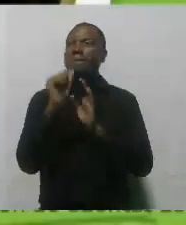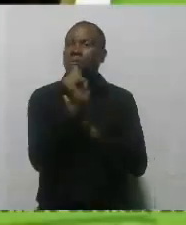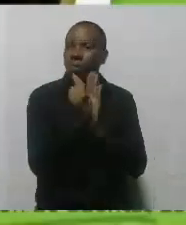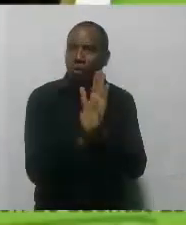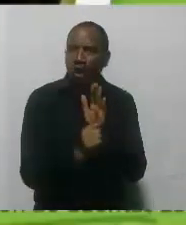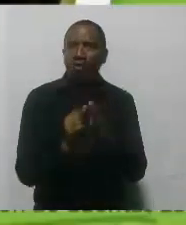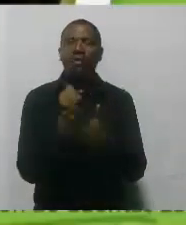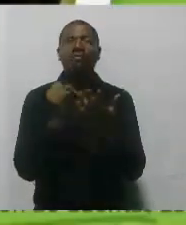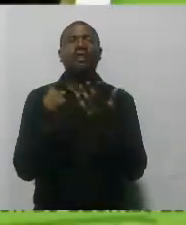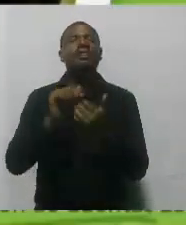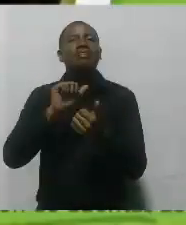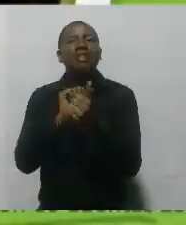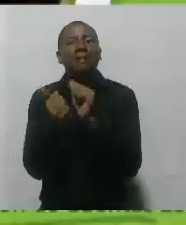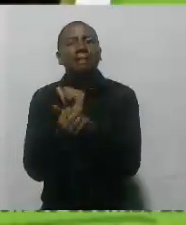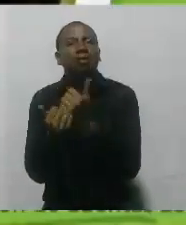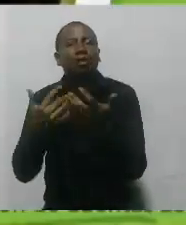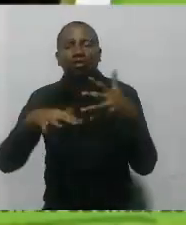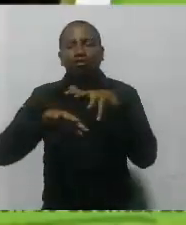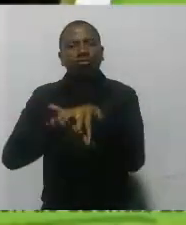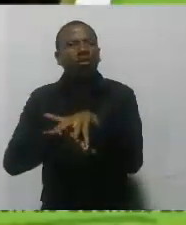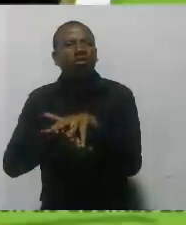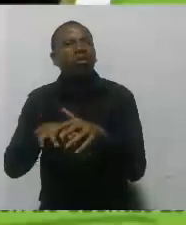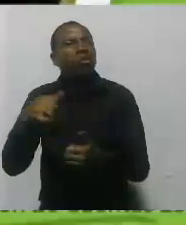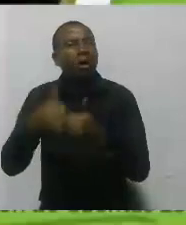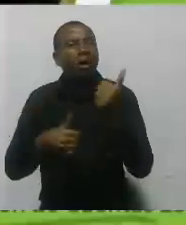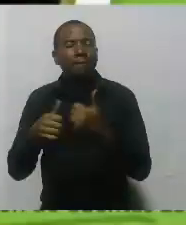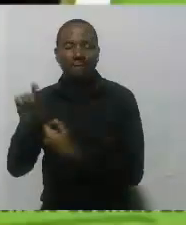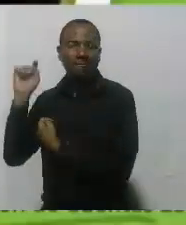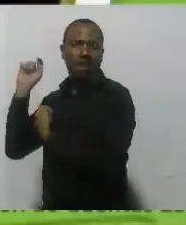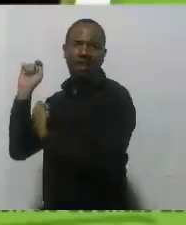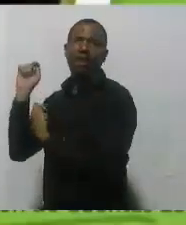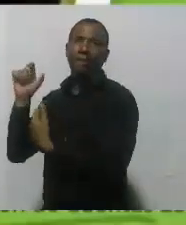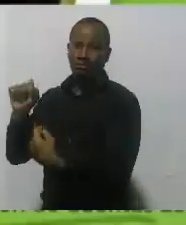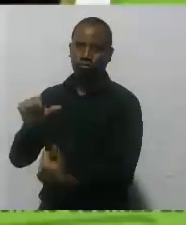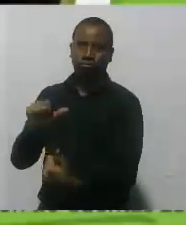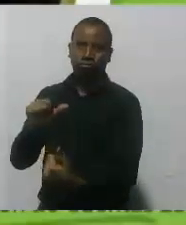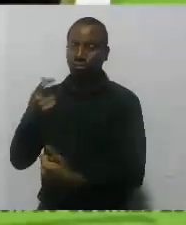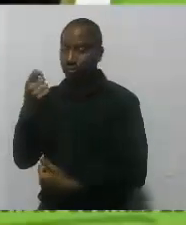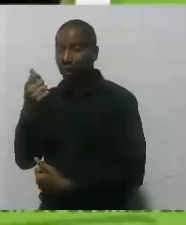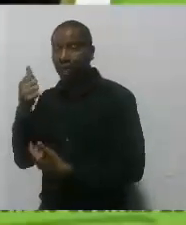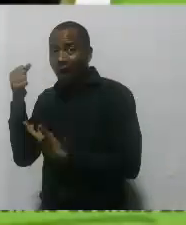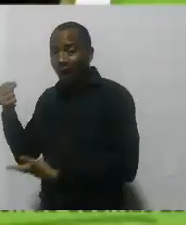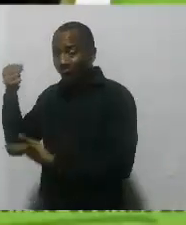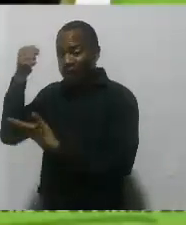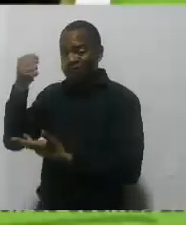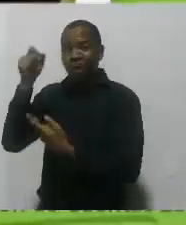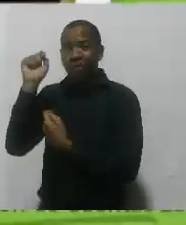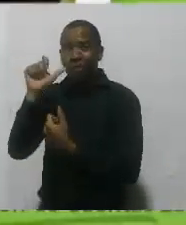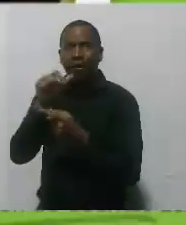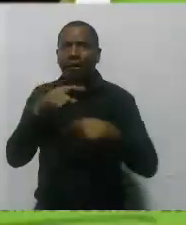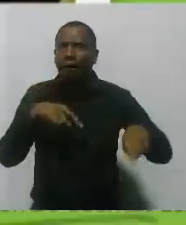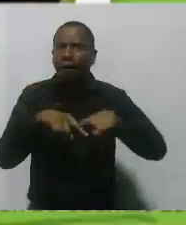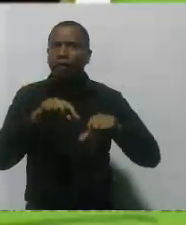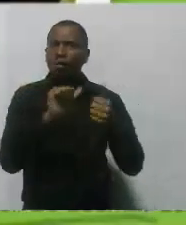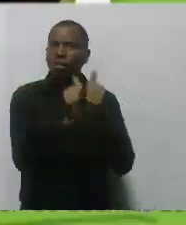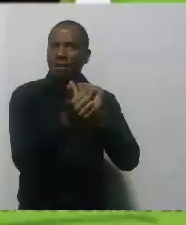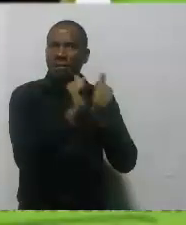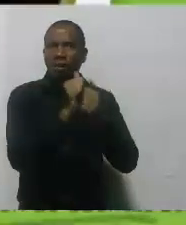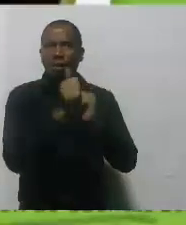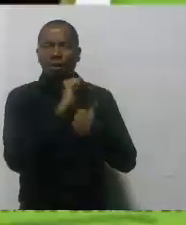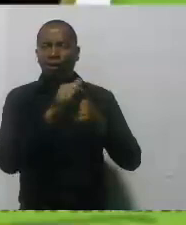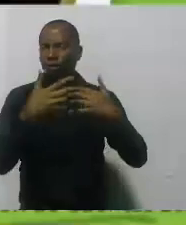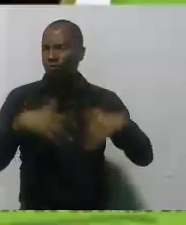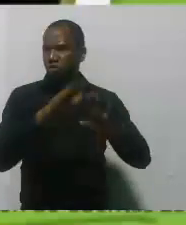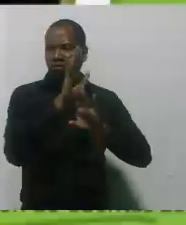Deporte Asociado son las inversiones que le estamos haciendo a los deportistas de alto rendimiento y a los